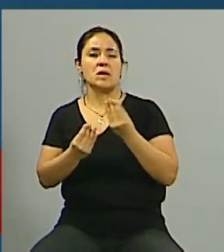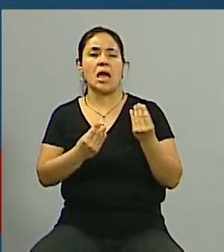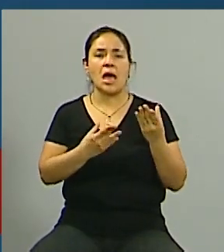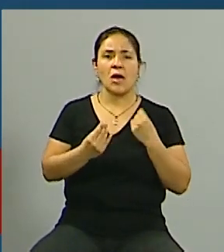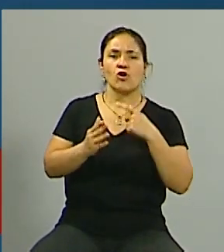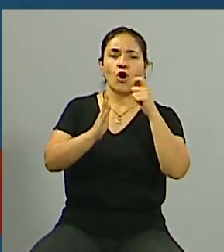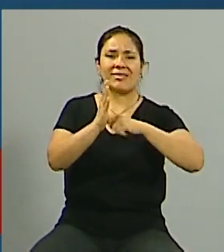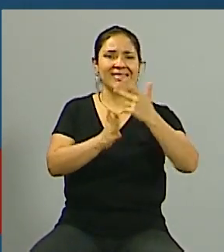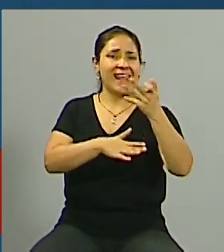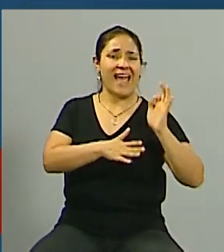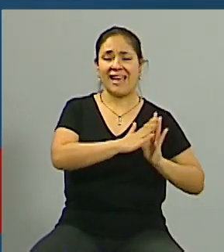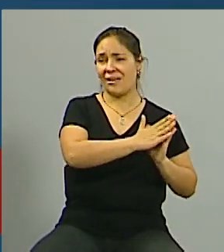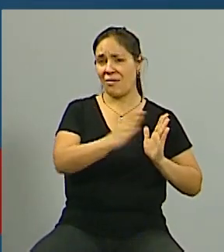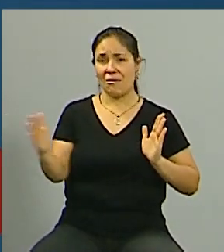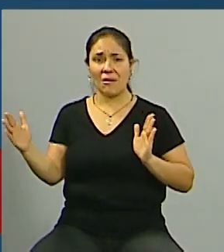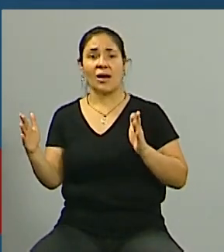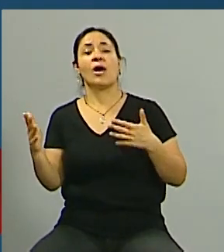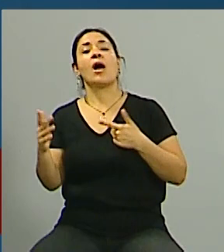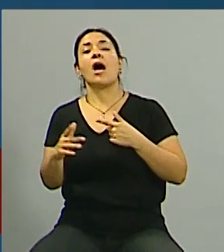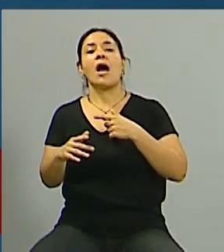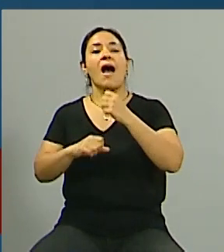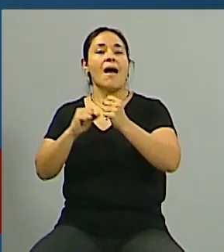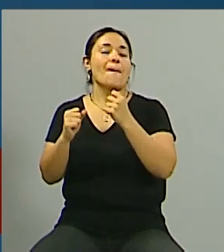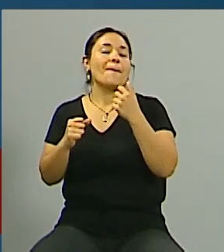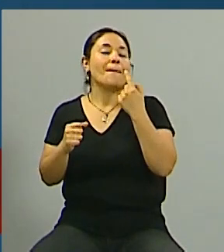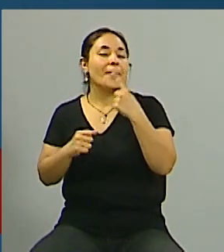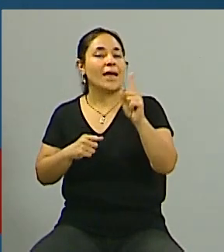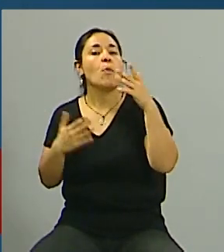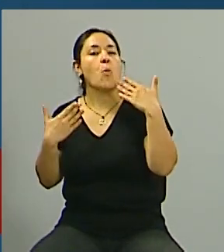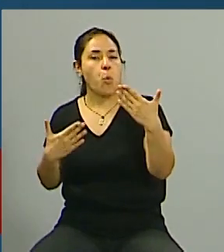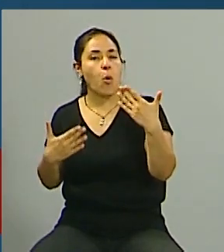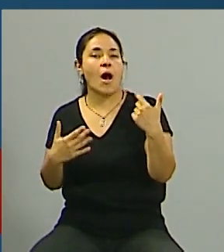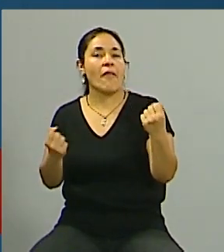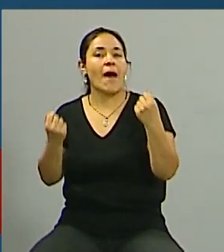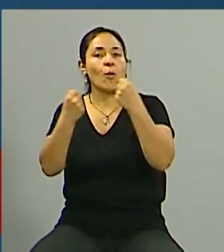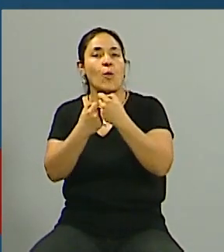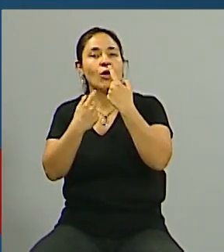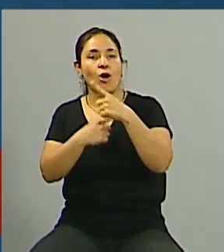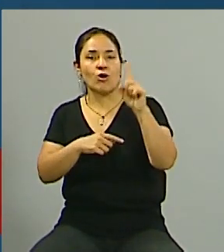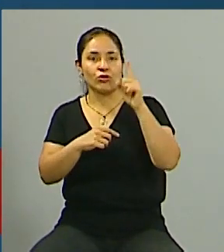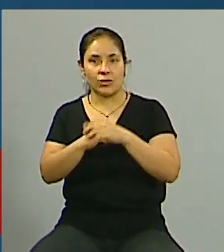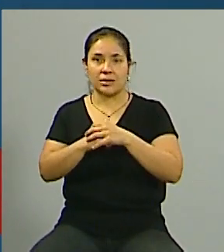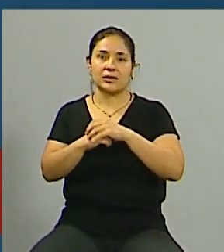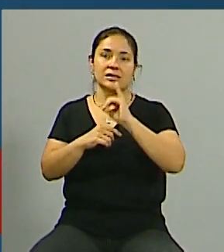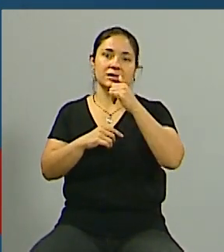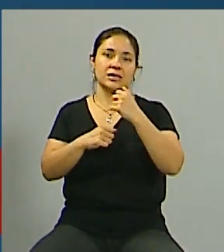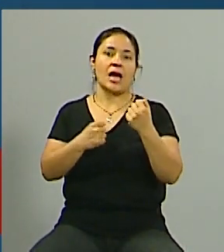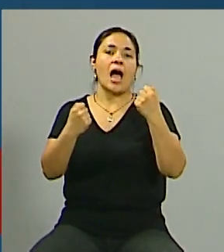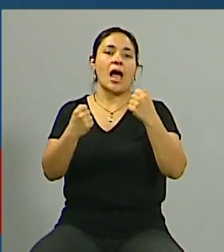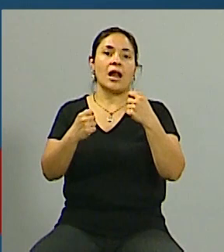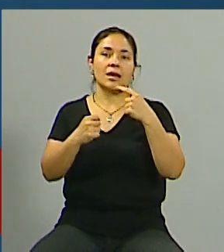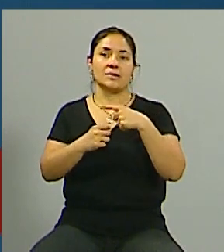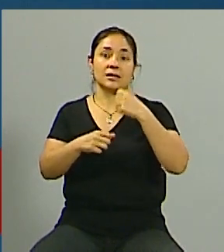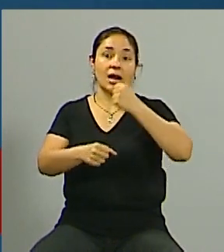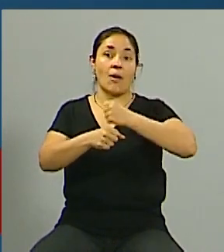contrato a tres años en la práctica no es tal ¿no? no en realidad la práctica la mala práctica lleva